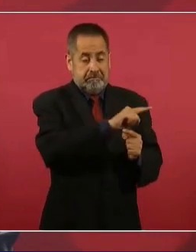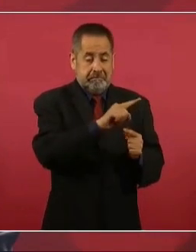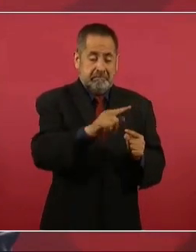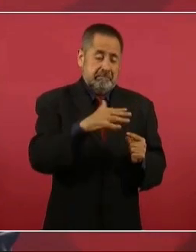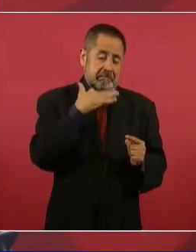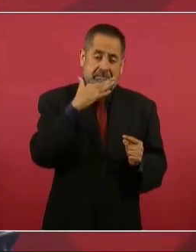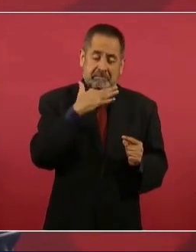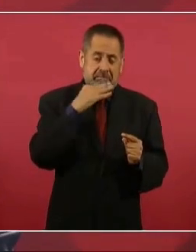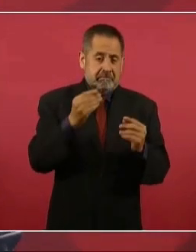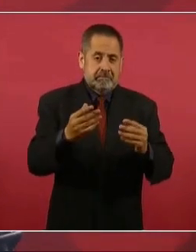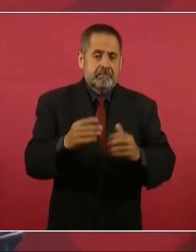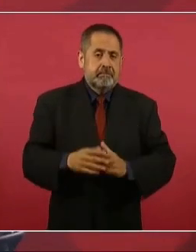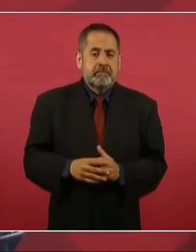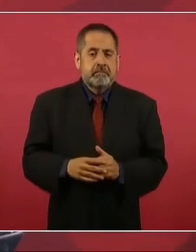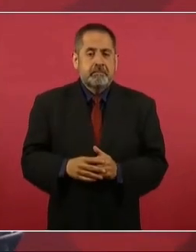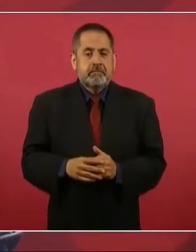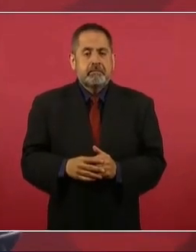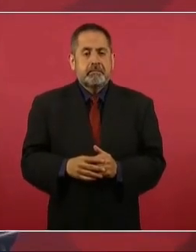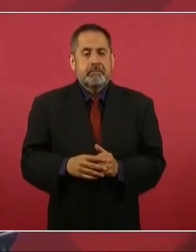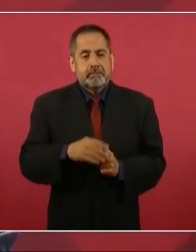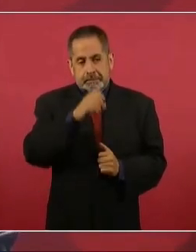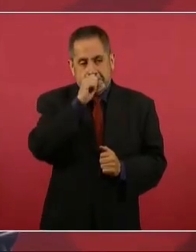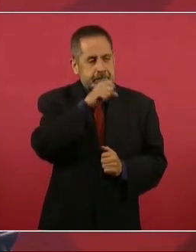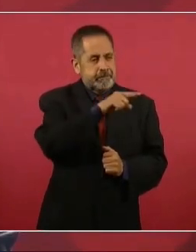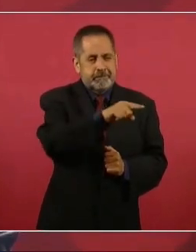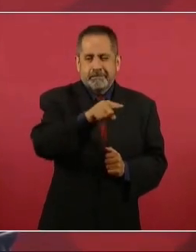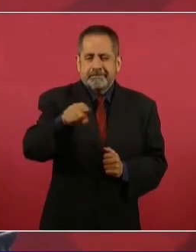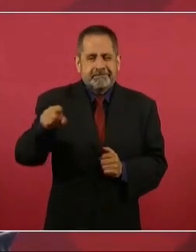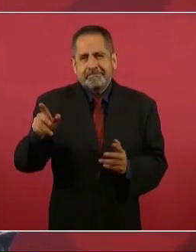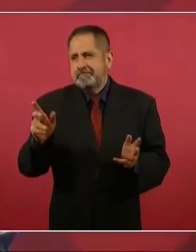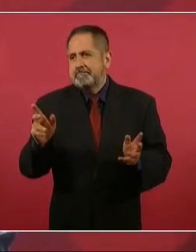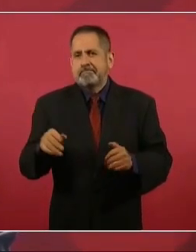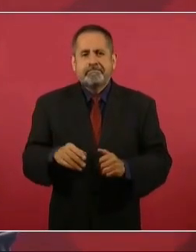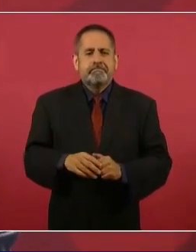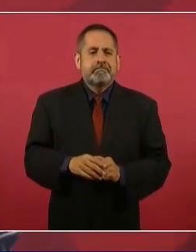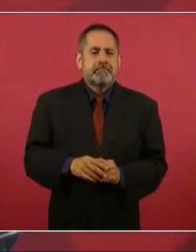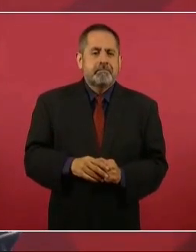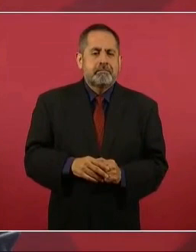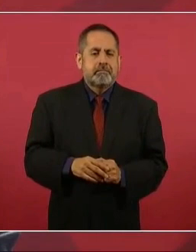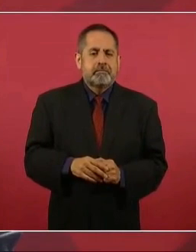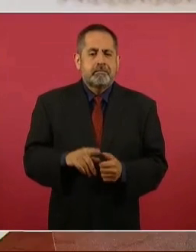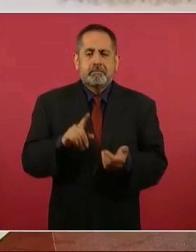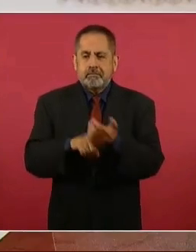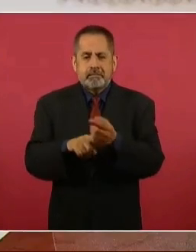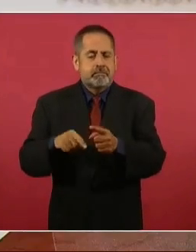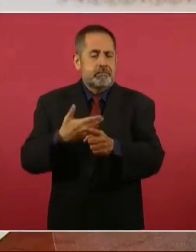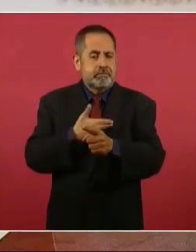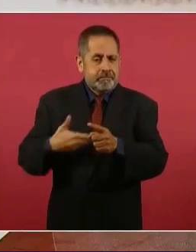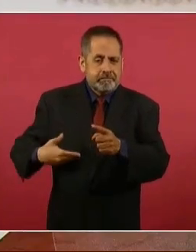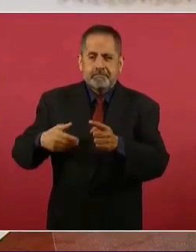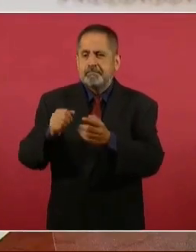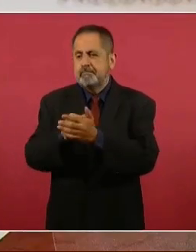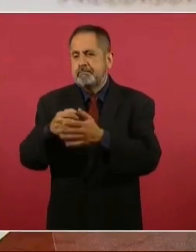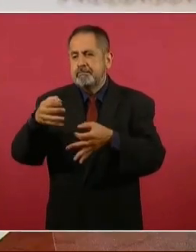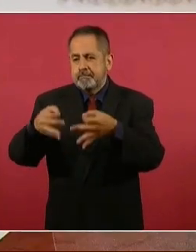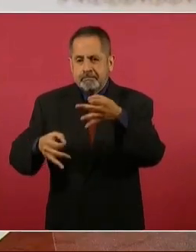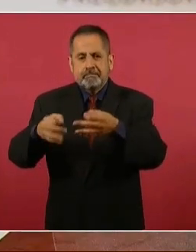el Ejecutivo, el Legislativo, el Judicial